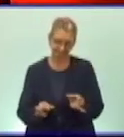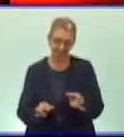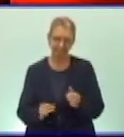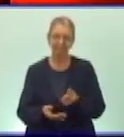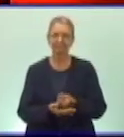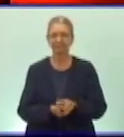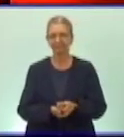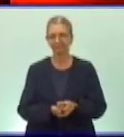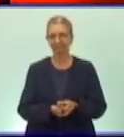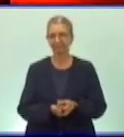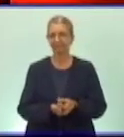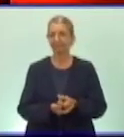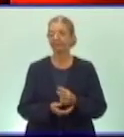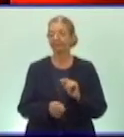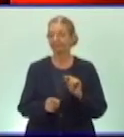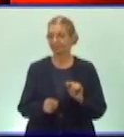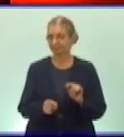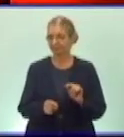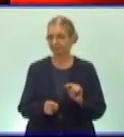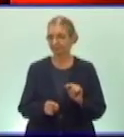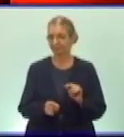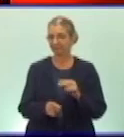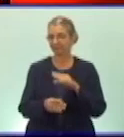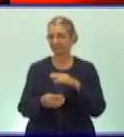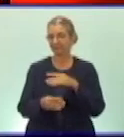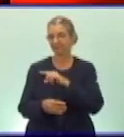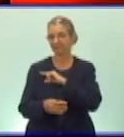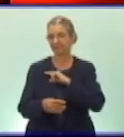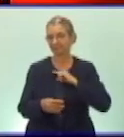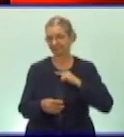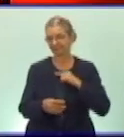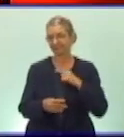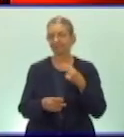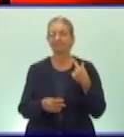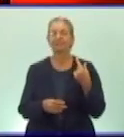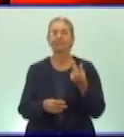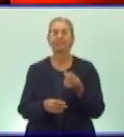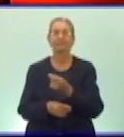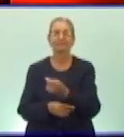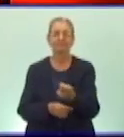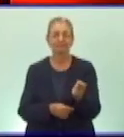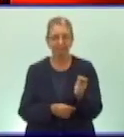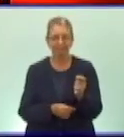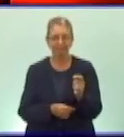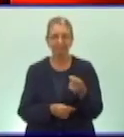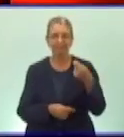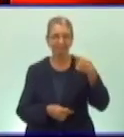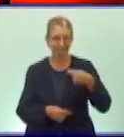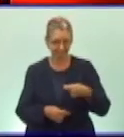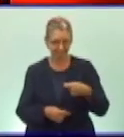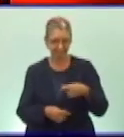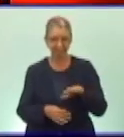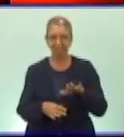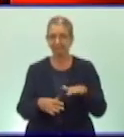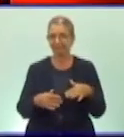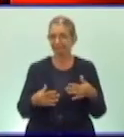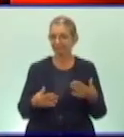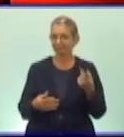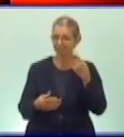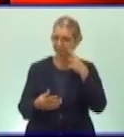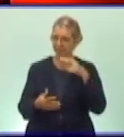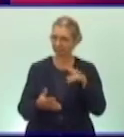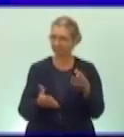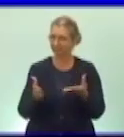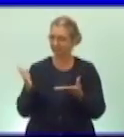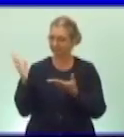Por eso, la dirección del Ministerio de Educación ha decidido que, observen,